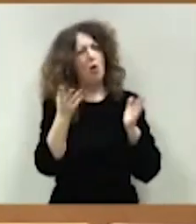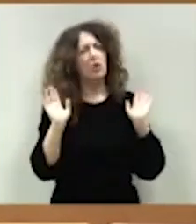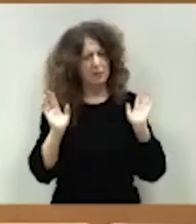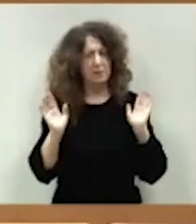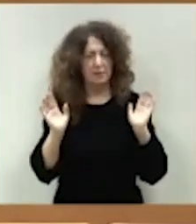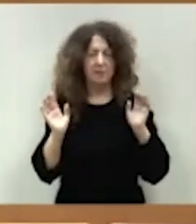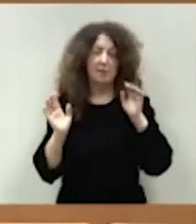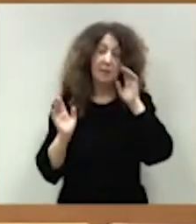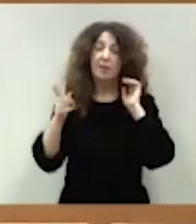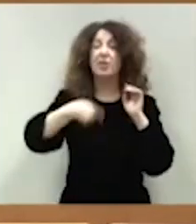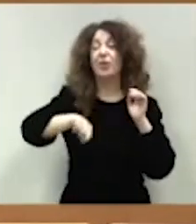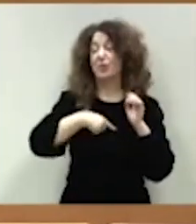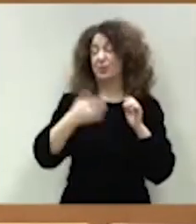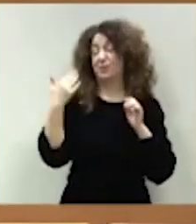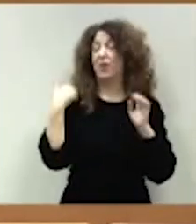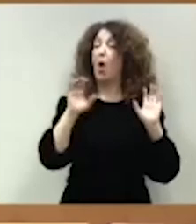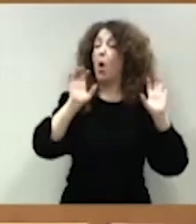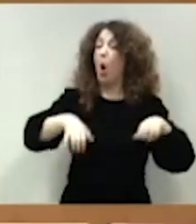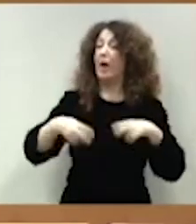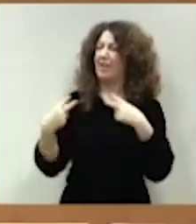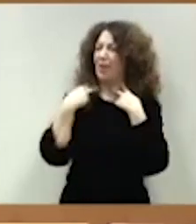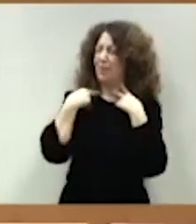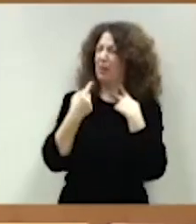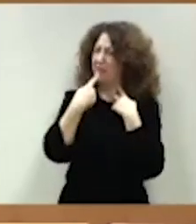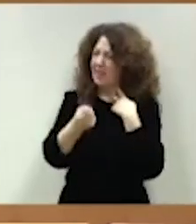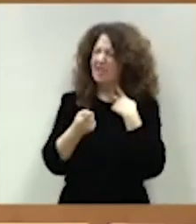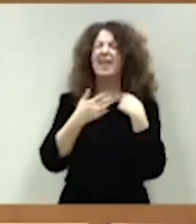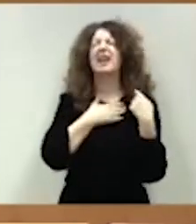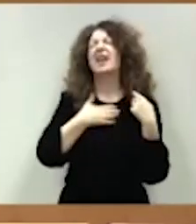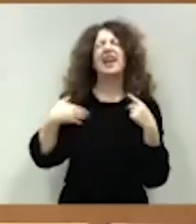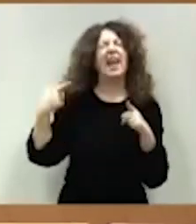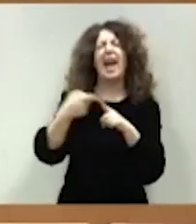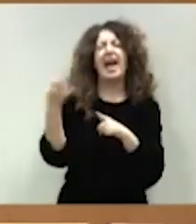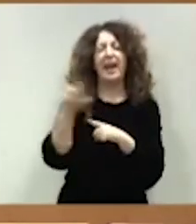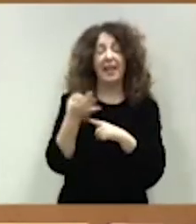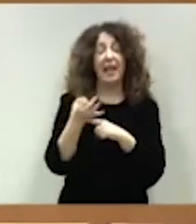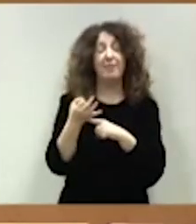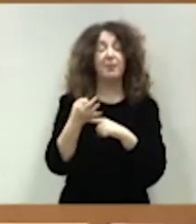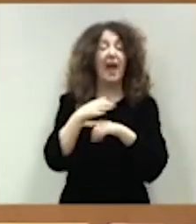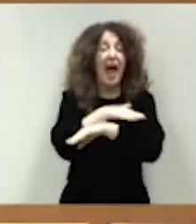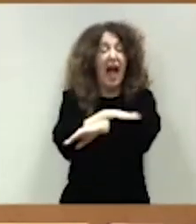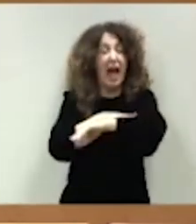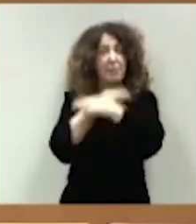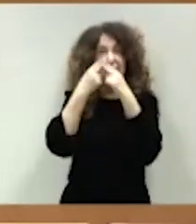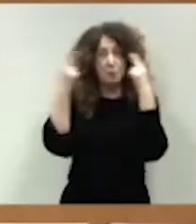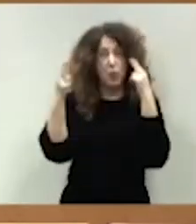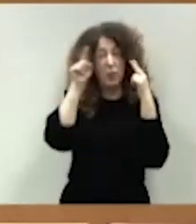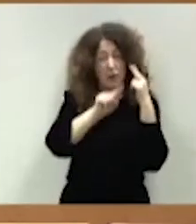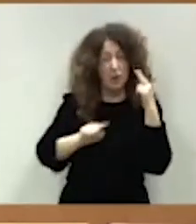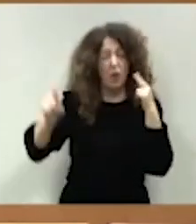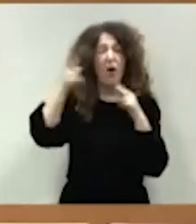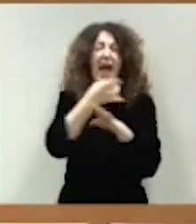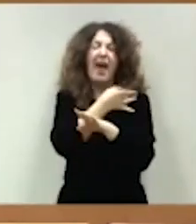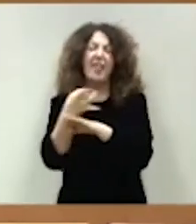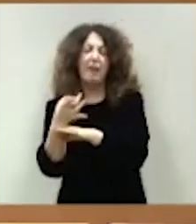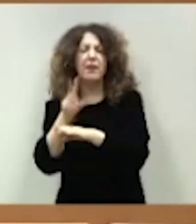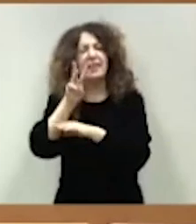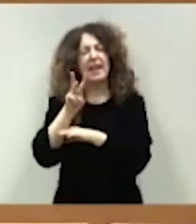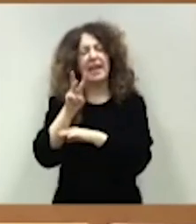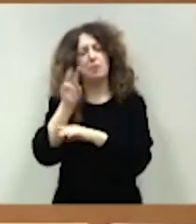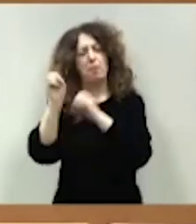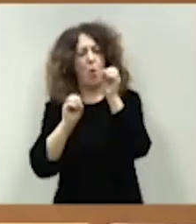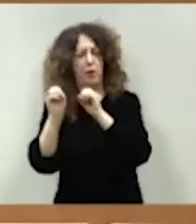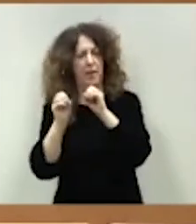en el Congreso, nuestro objetivo es que el conjunto de las Administraciones públicas registren un déficit del 3% este año